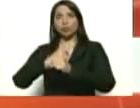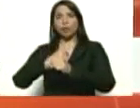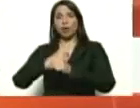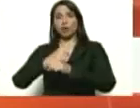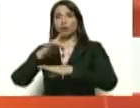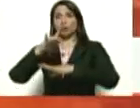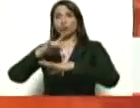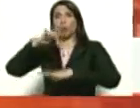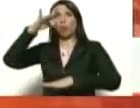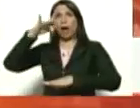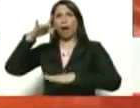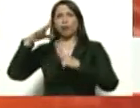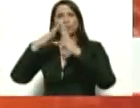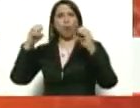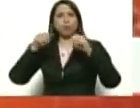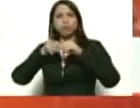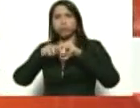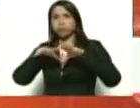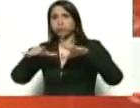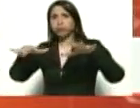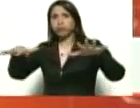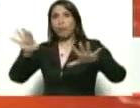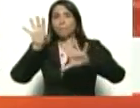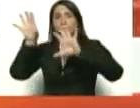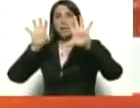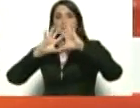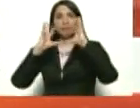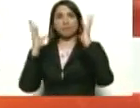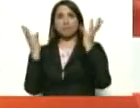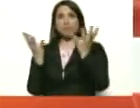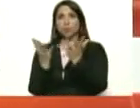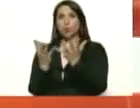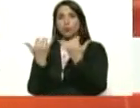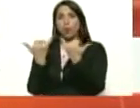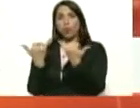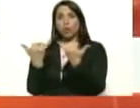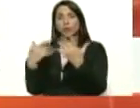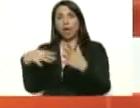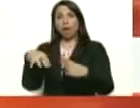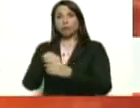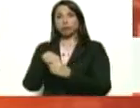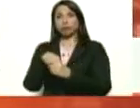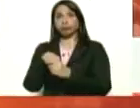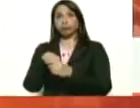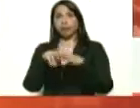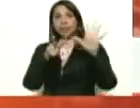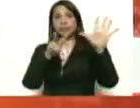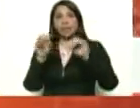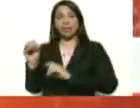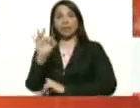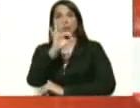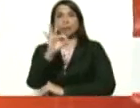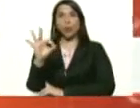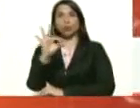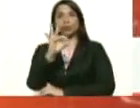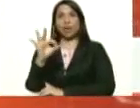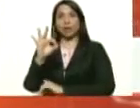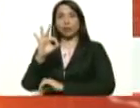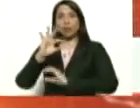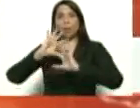países del mundo. Ahorita estamos en cuarentena, el 70% de la población mundial,